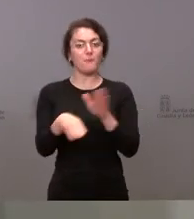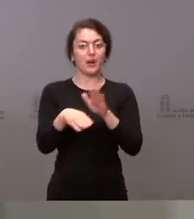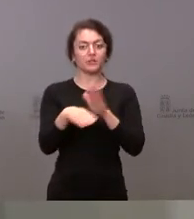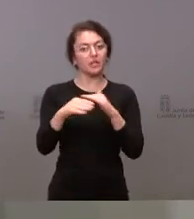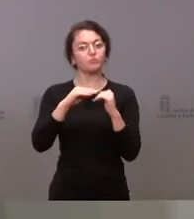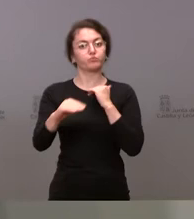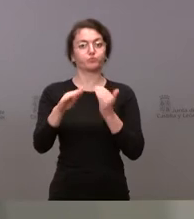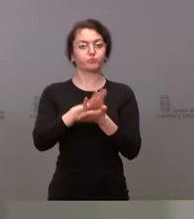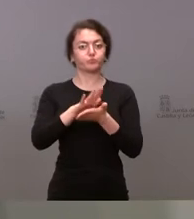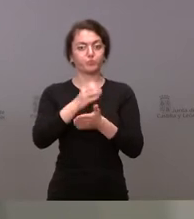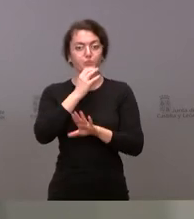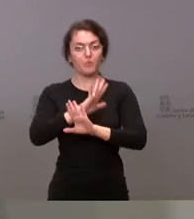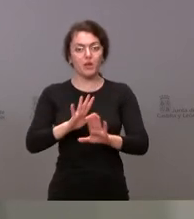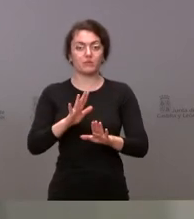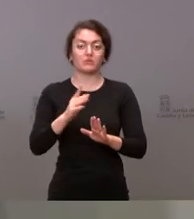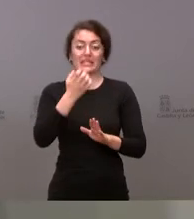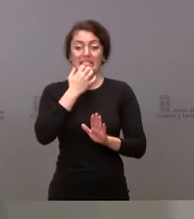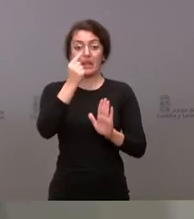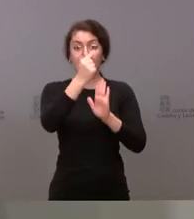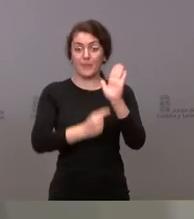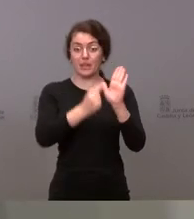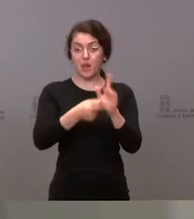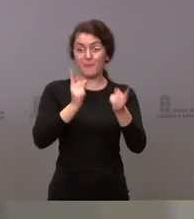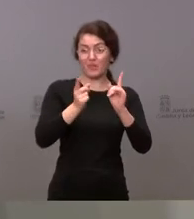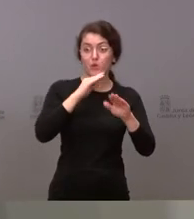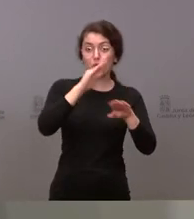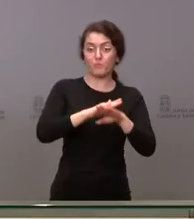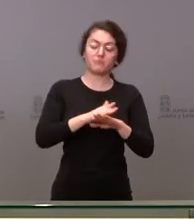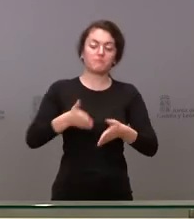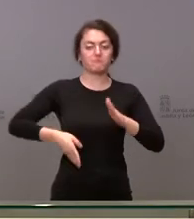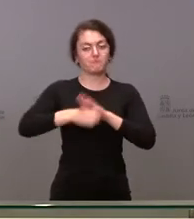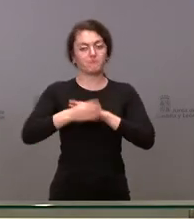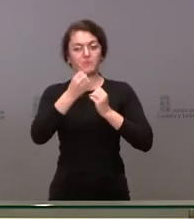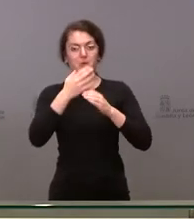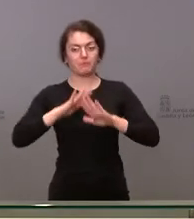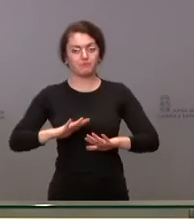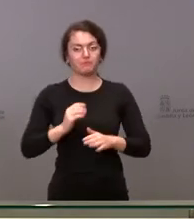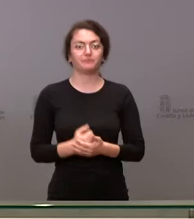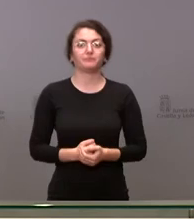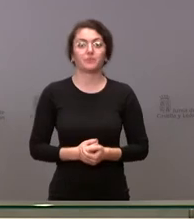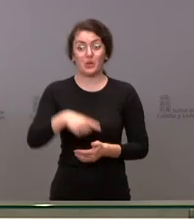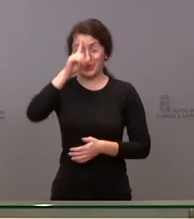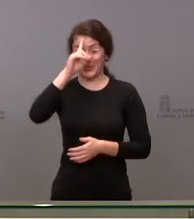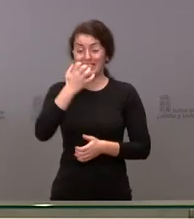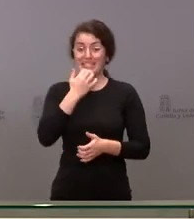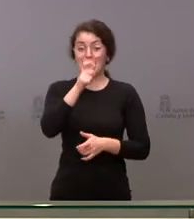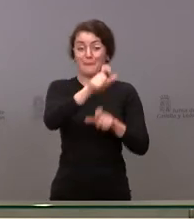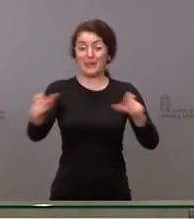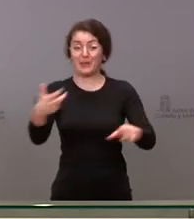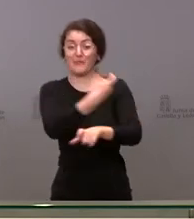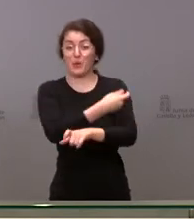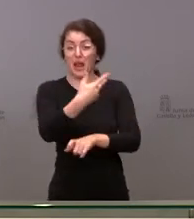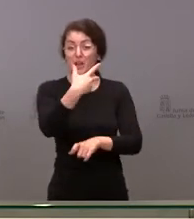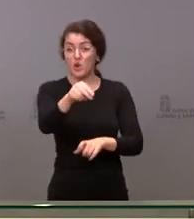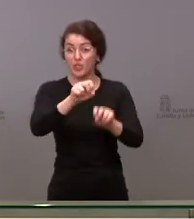mantengamos las medidas de prevención razonables. No sé si de los no vacunados sí que hay datos de